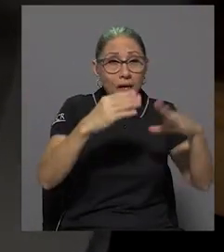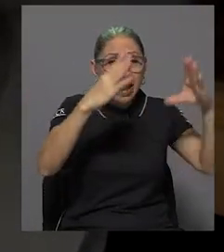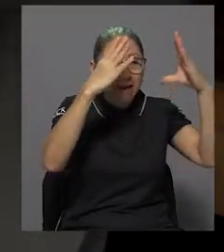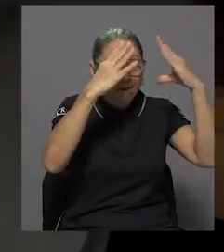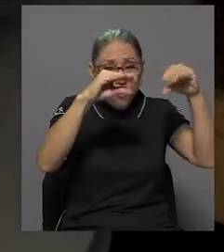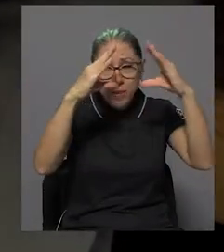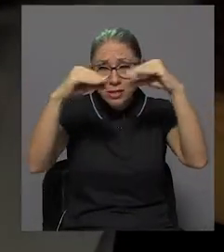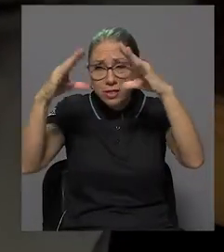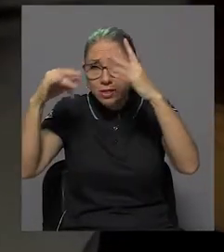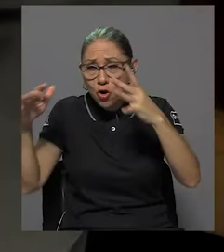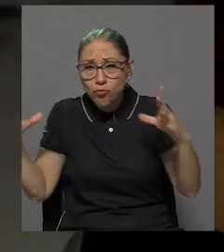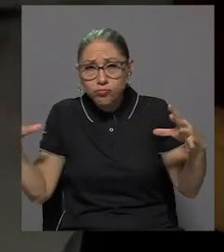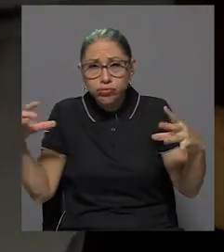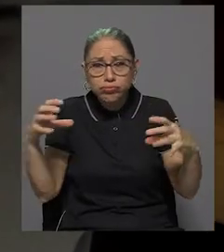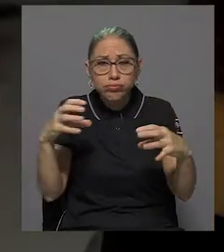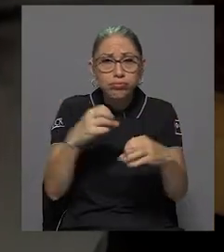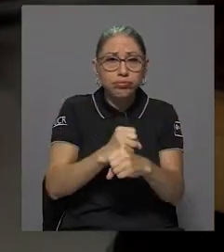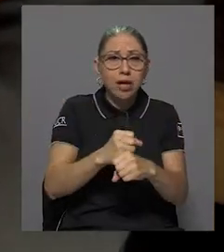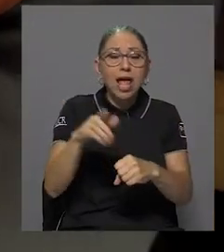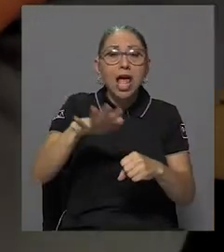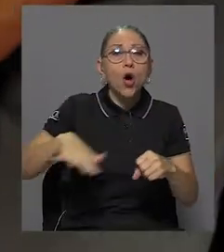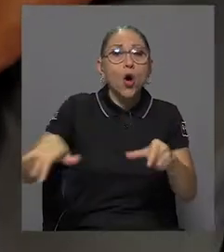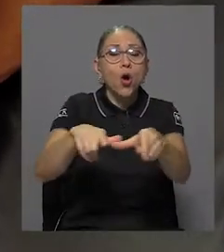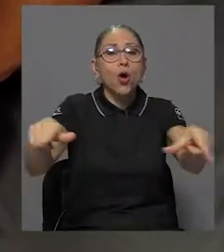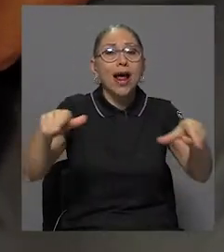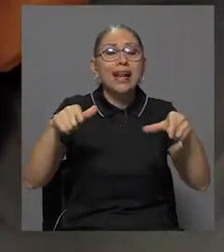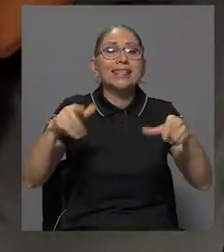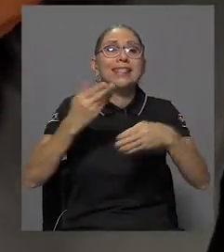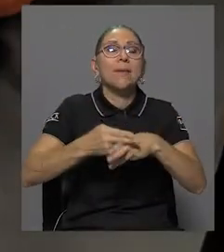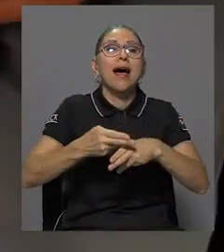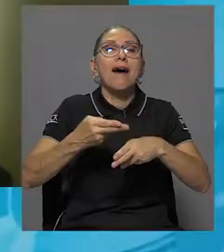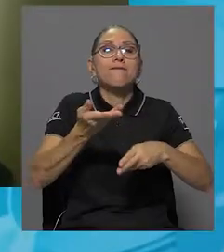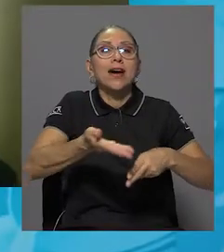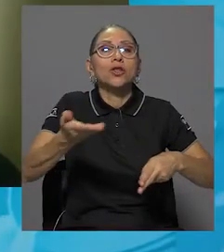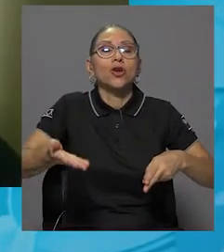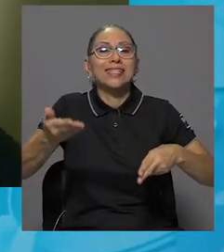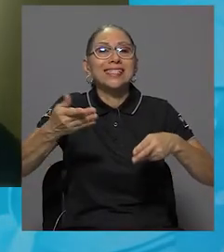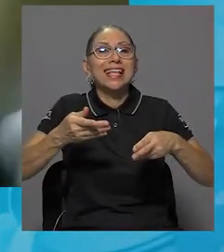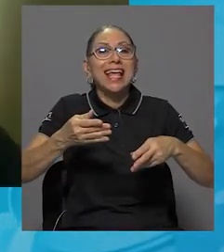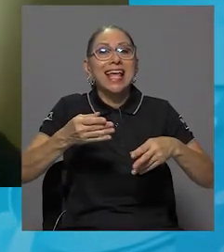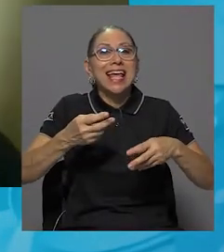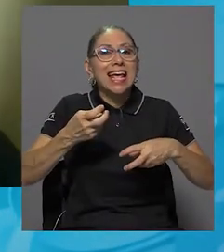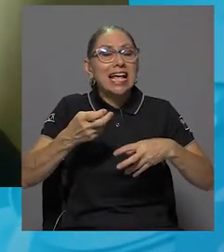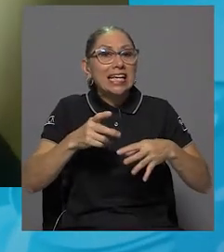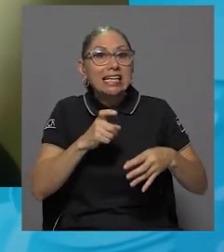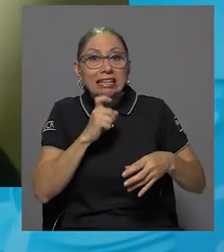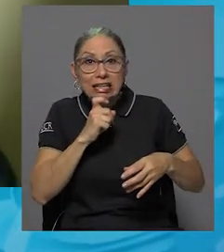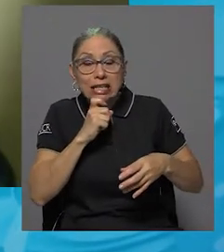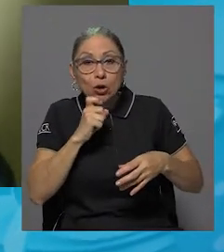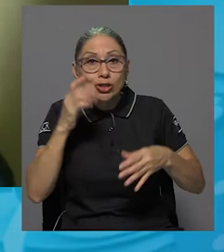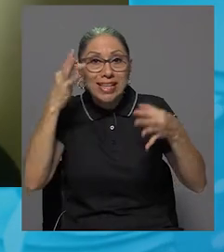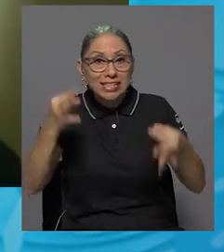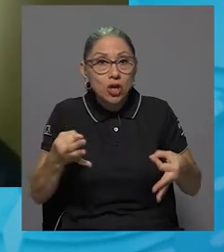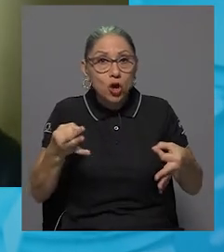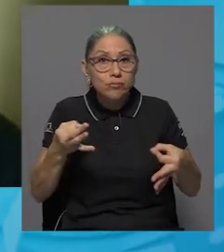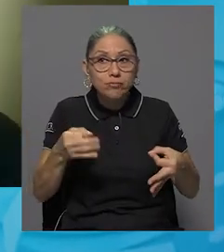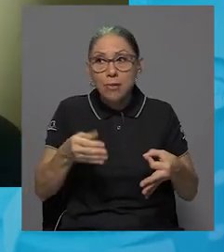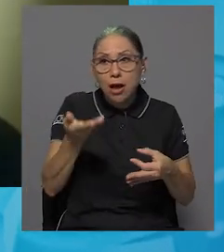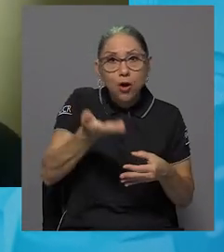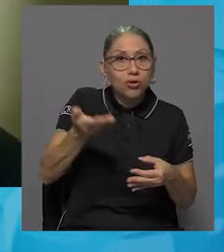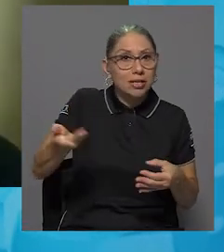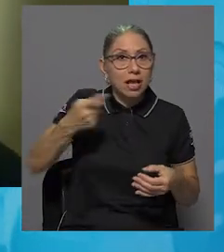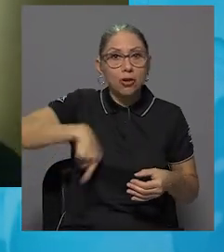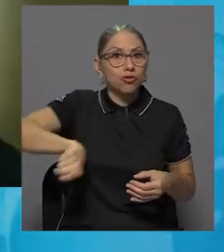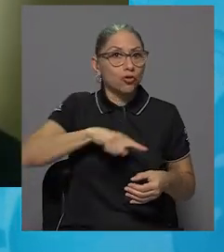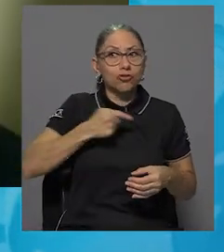integrando, se cambiaron una cuestión que se llama factores críticos de decisión, creación de nuevos indicadores que nosotros no habíamos